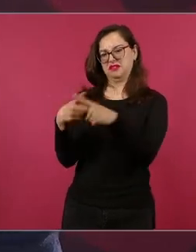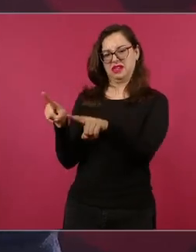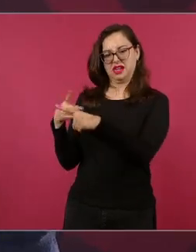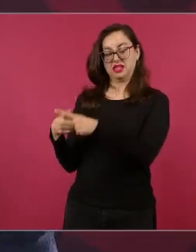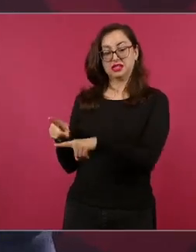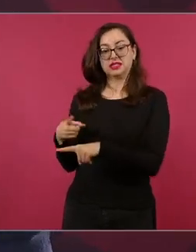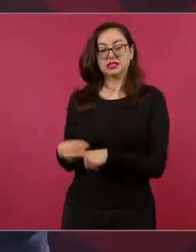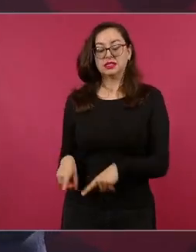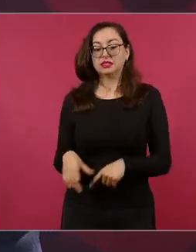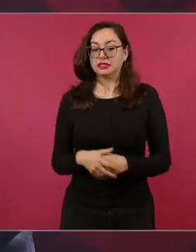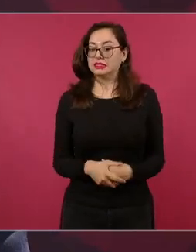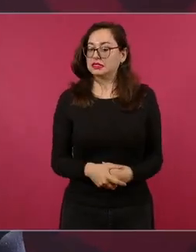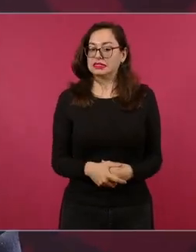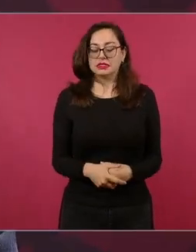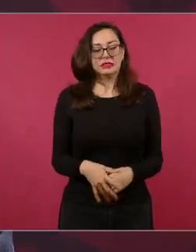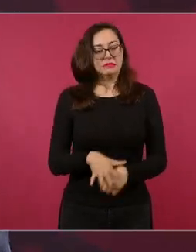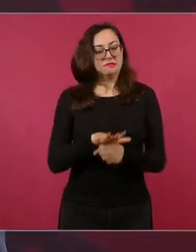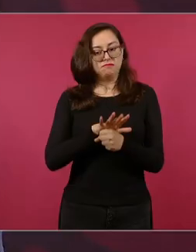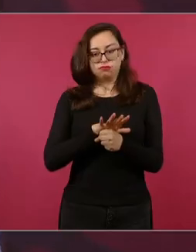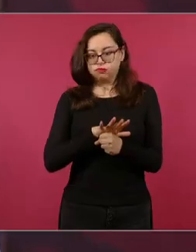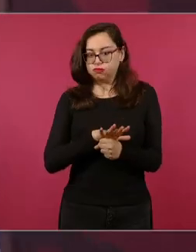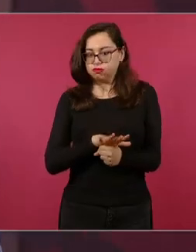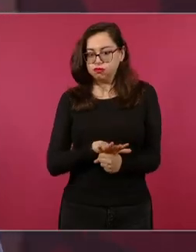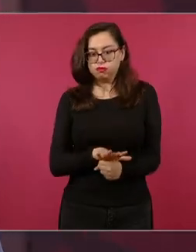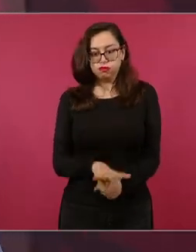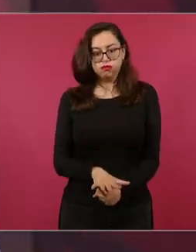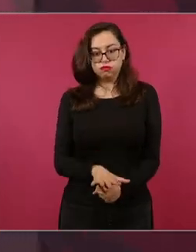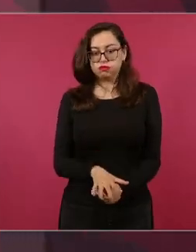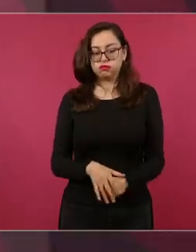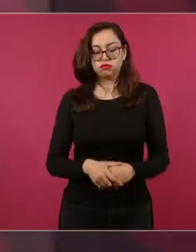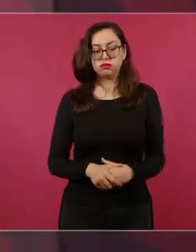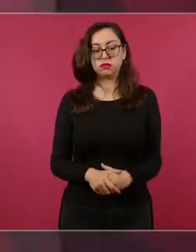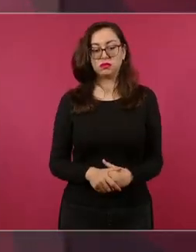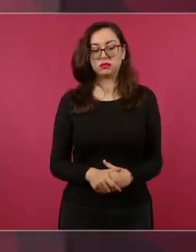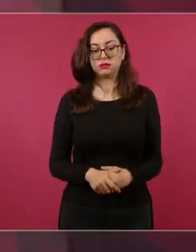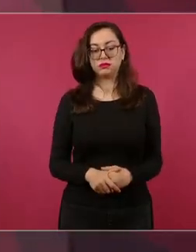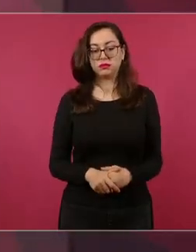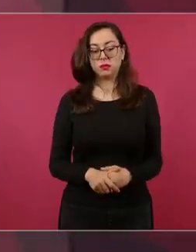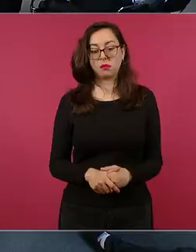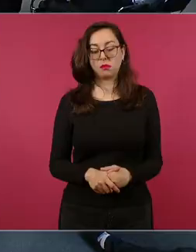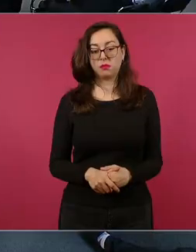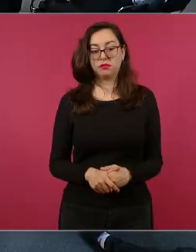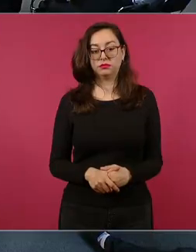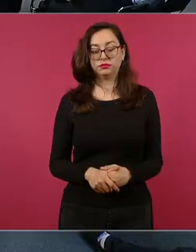mucha presión y hubieron dos mujeres esas sí